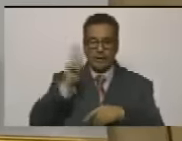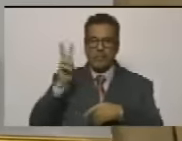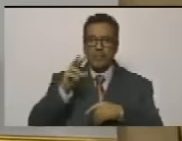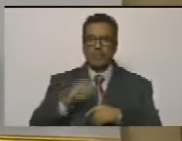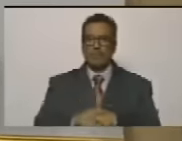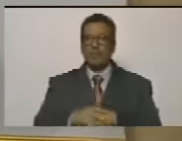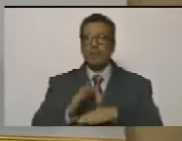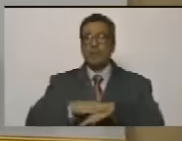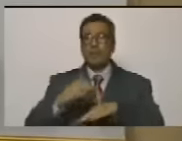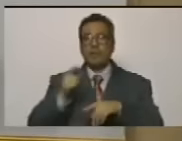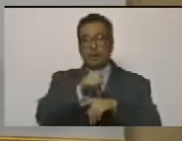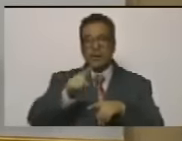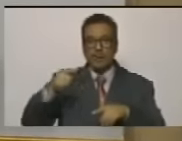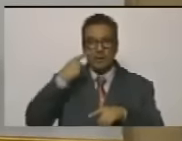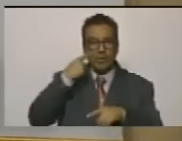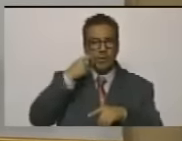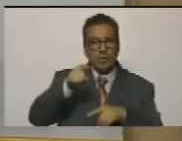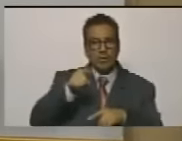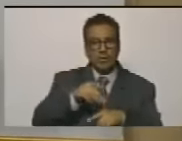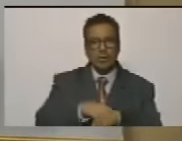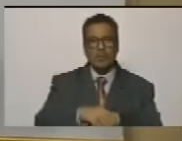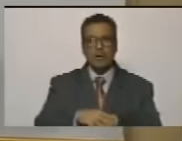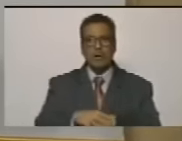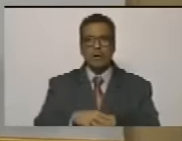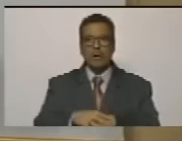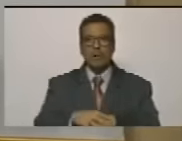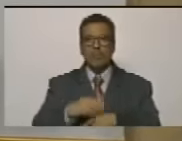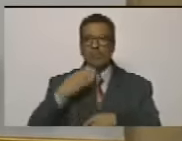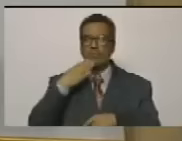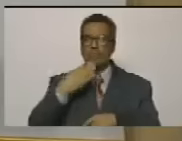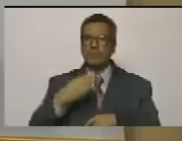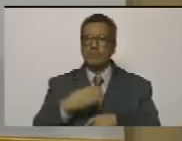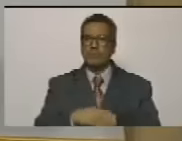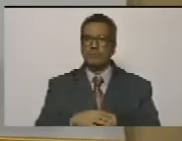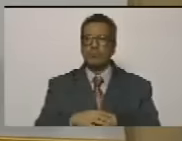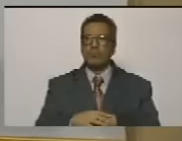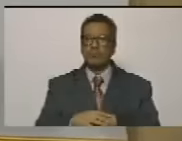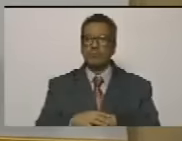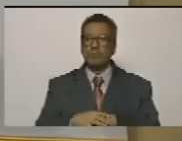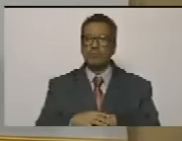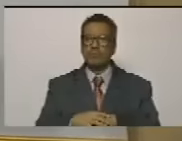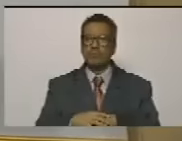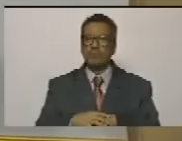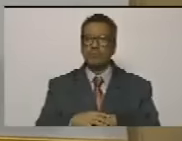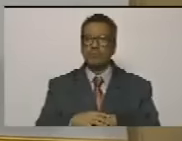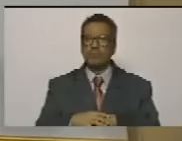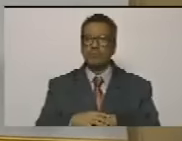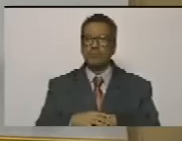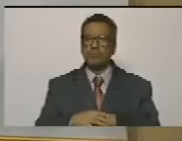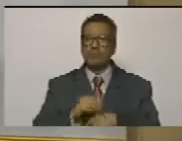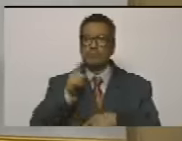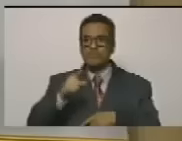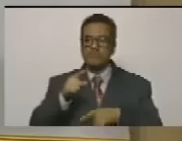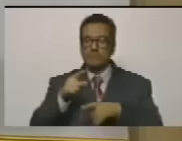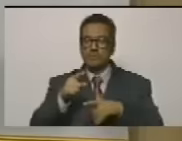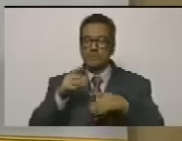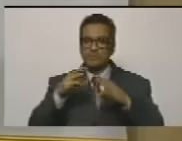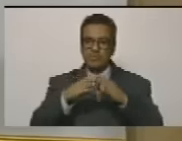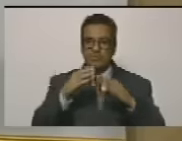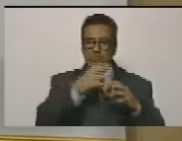porque a más de uno lo he visto solicitando que un golpista